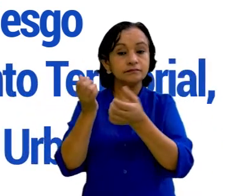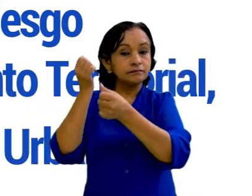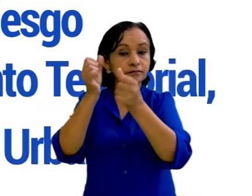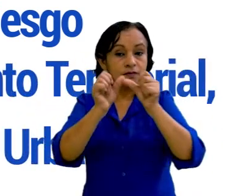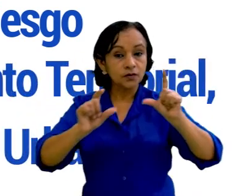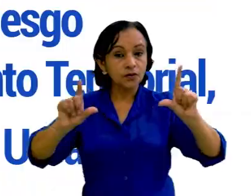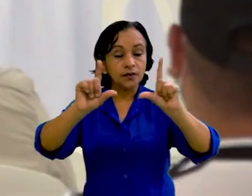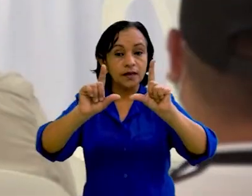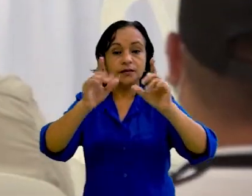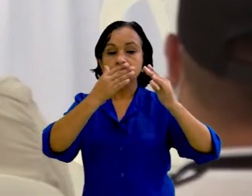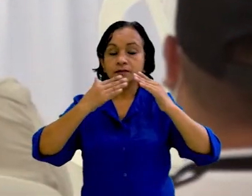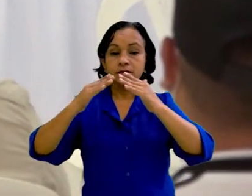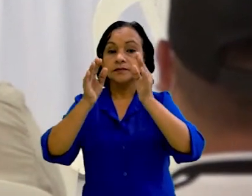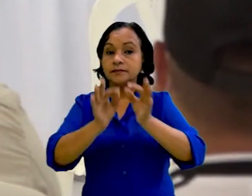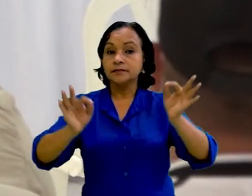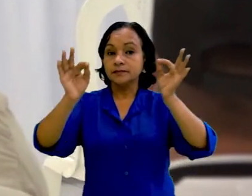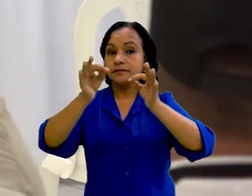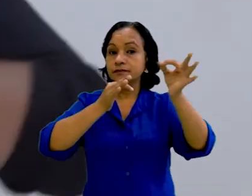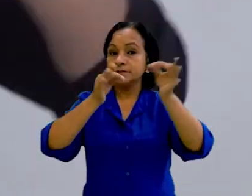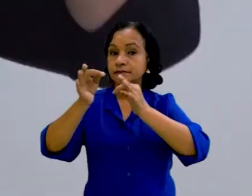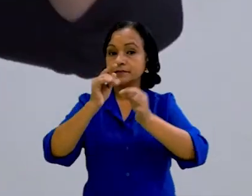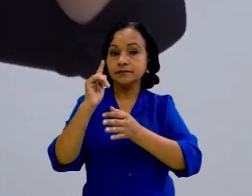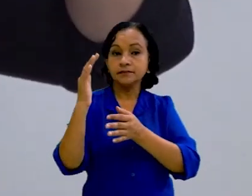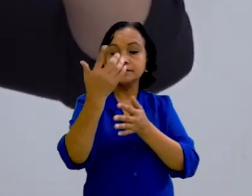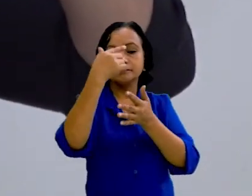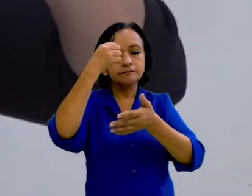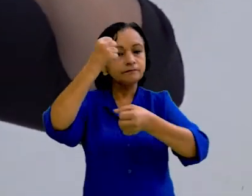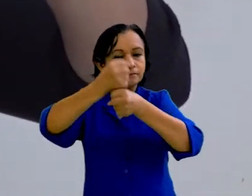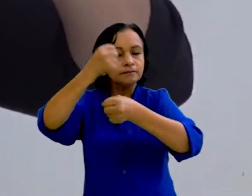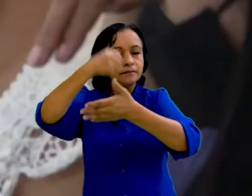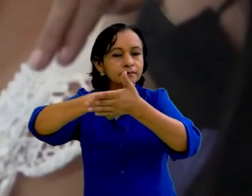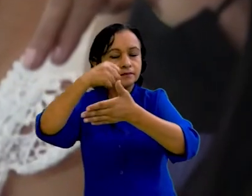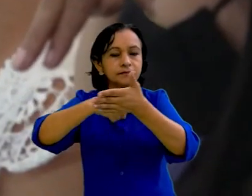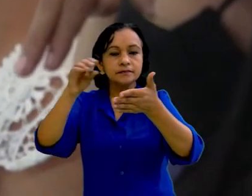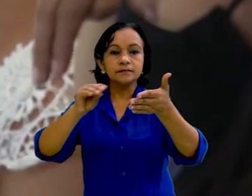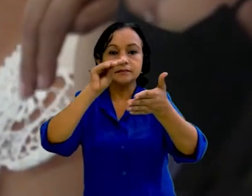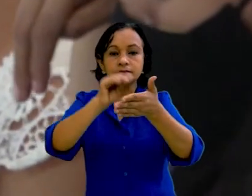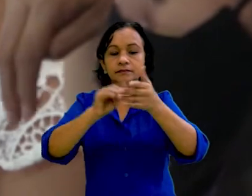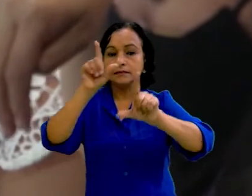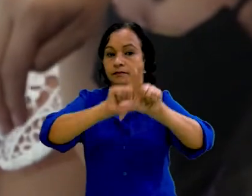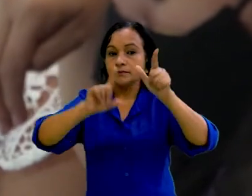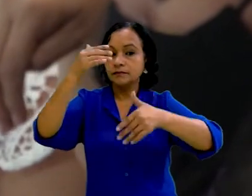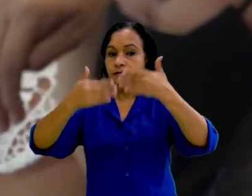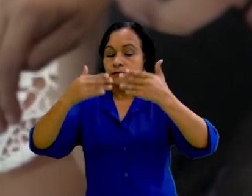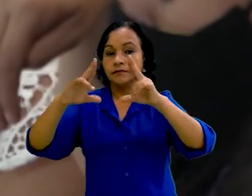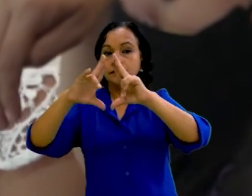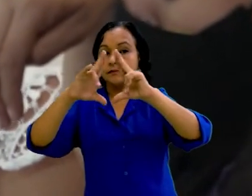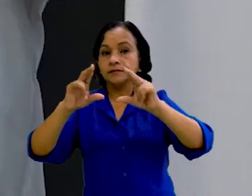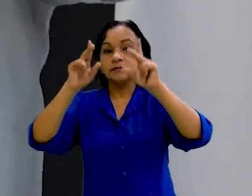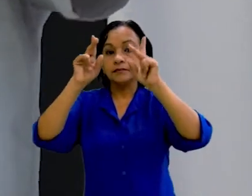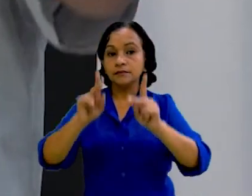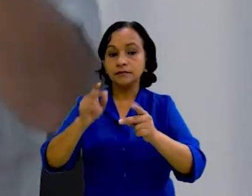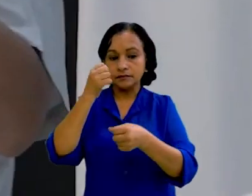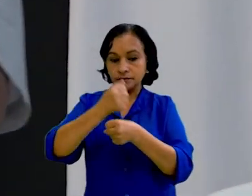zonificación urbana. Es importante resaltar que, dentro de todos estos esfuerzos, se incluye la enseñanza del lenguaje de señas nicaragüense a